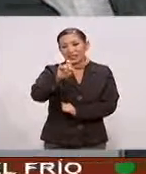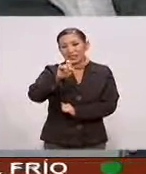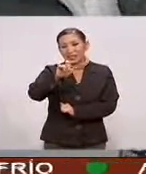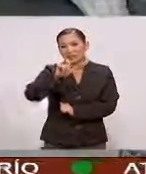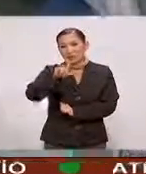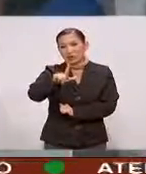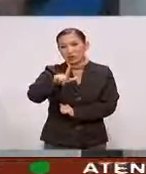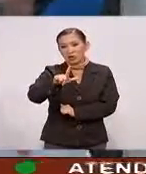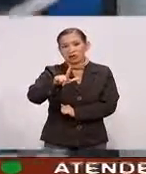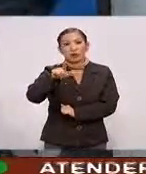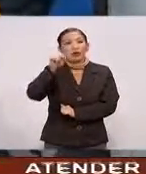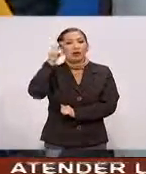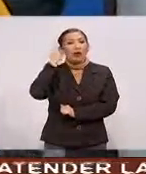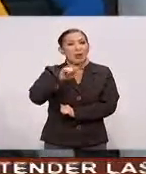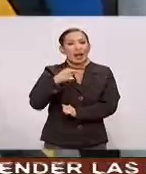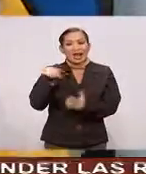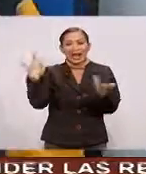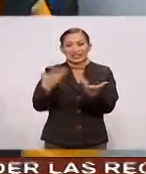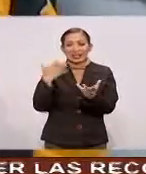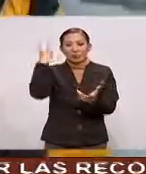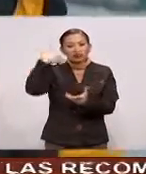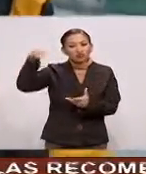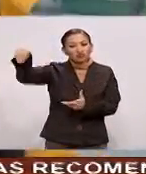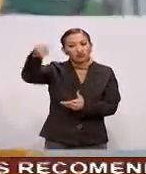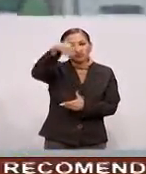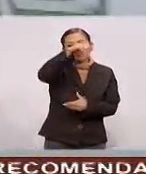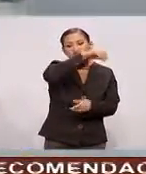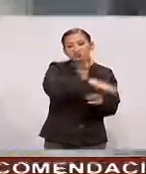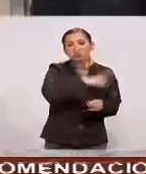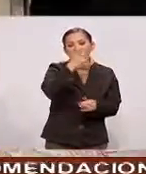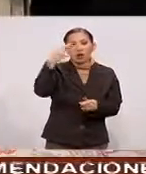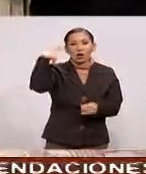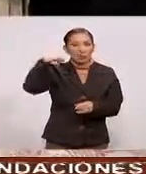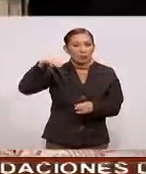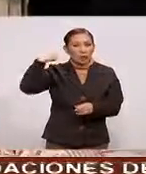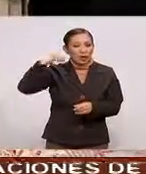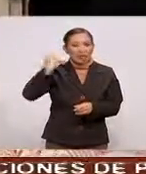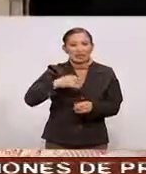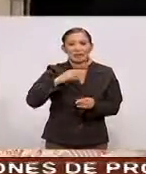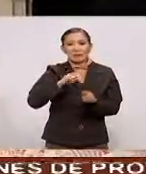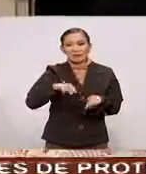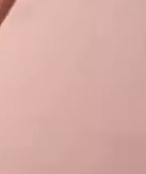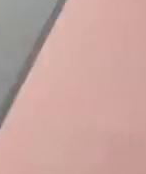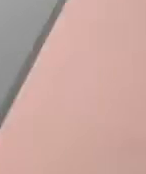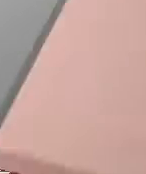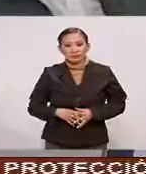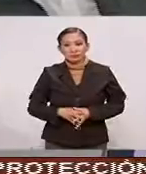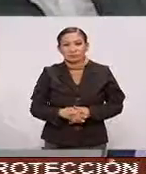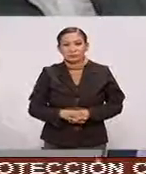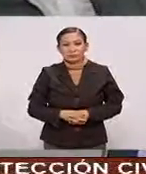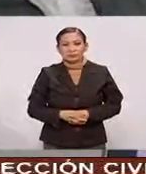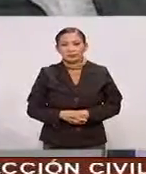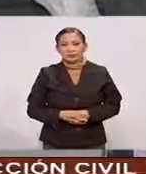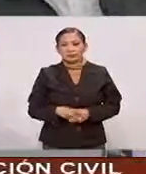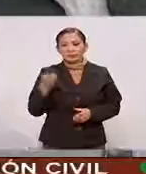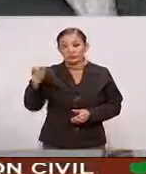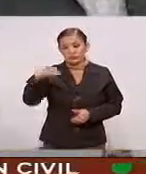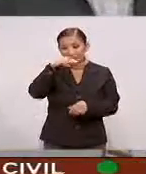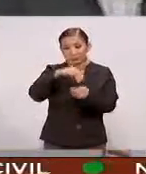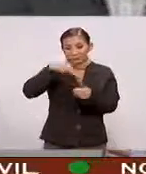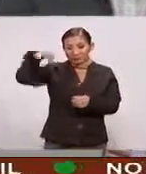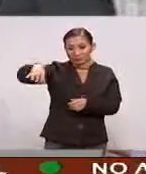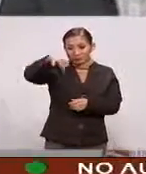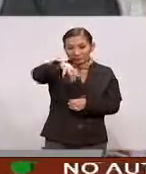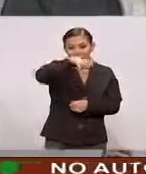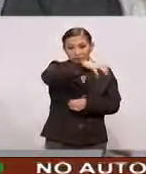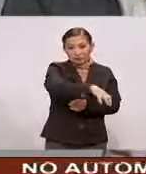José Antonio Mit Al realizar Una gira De trabajo Por Morelia En Michoacán Esto es municipios